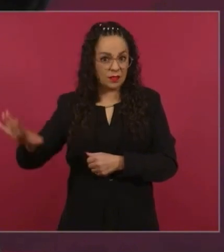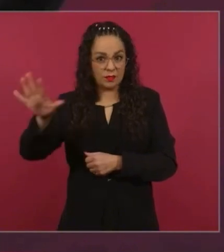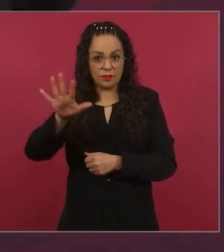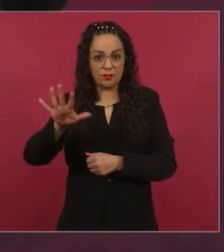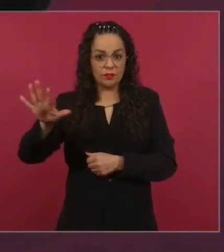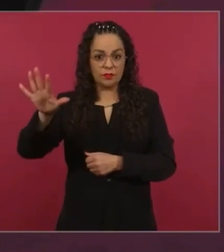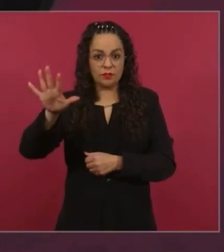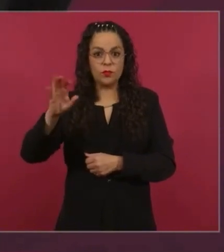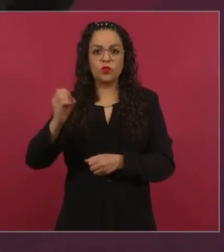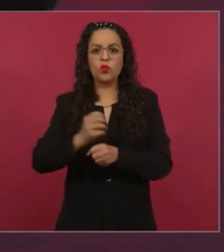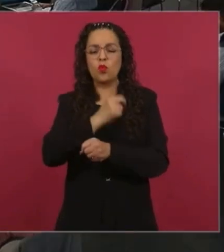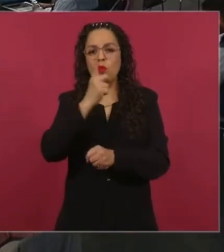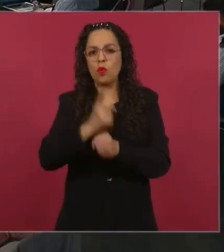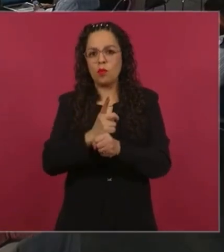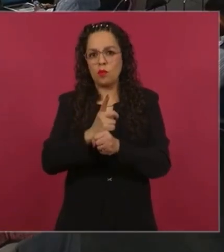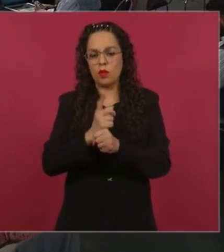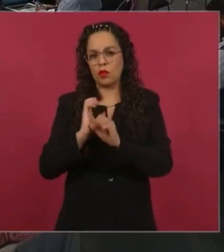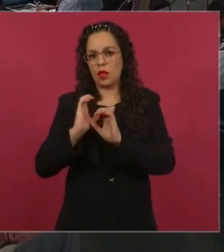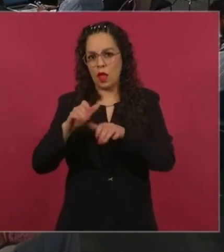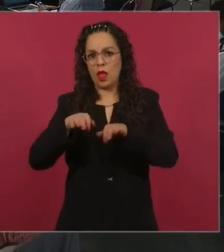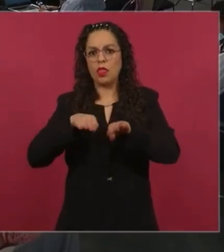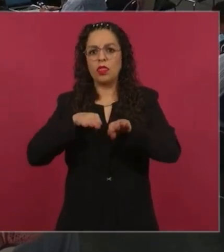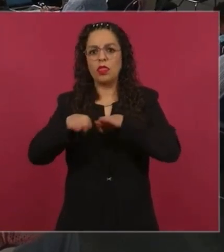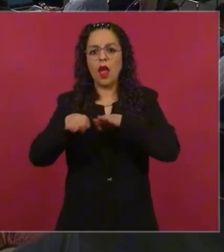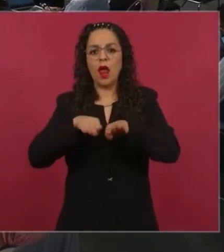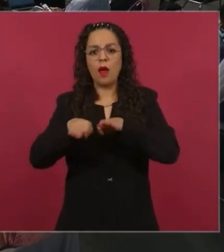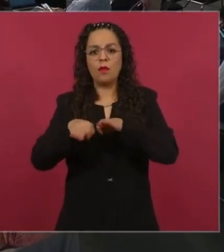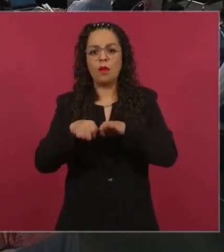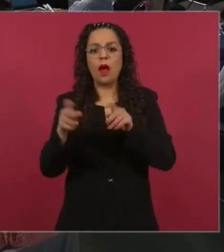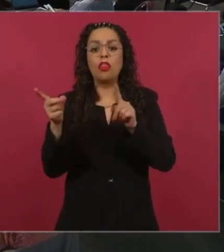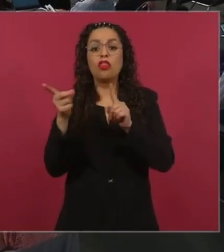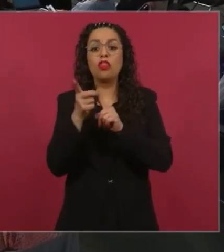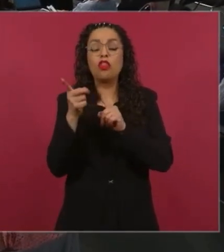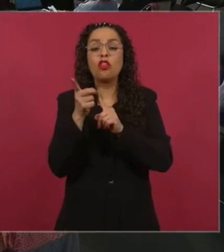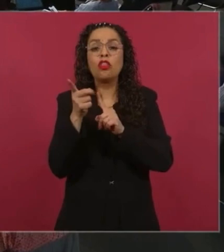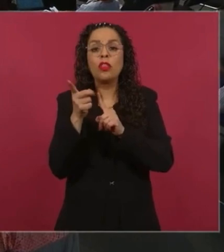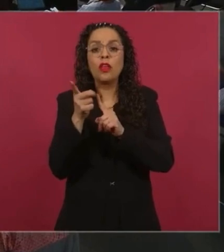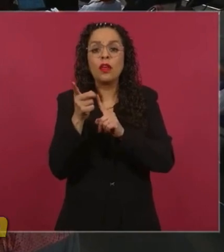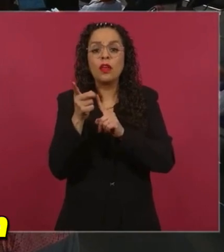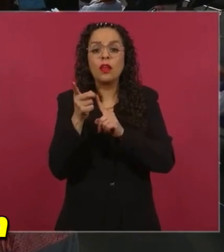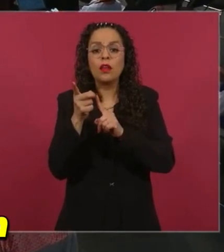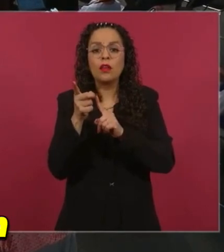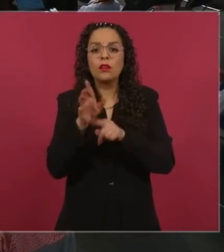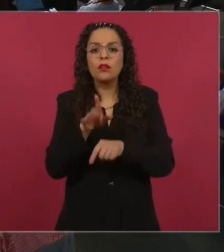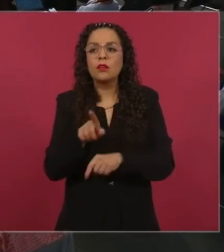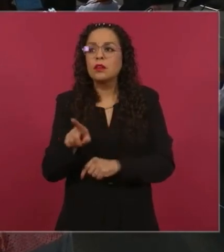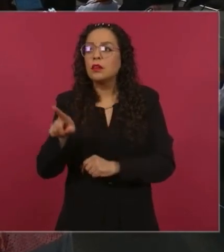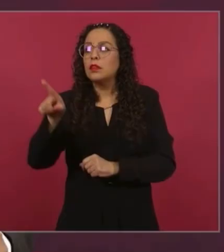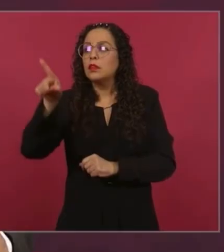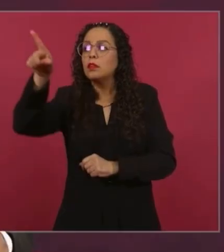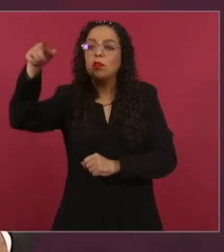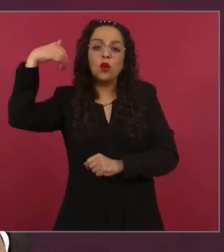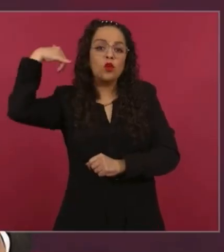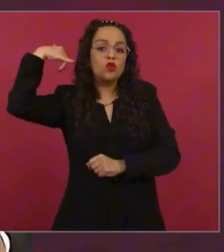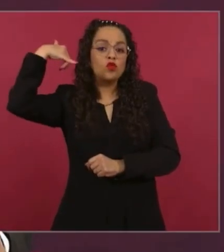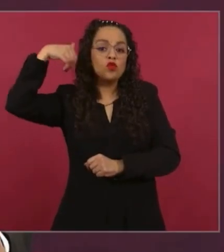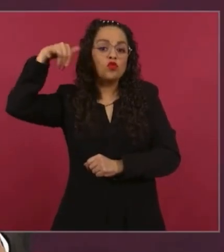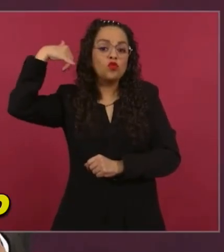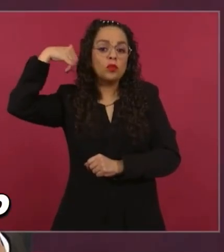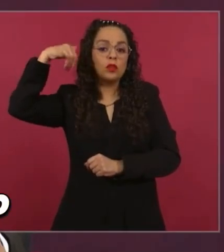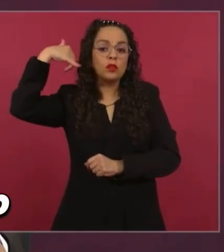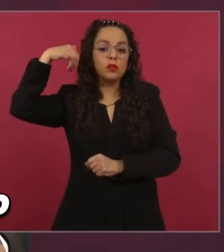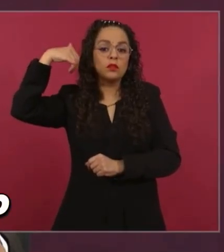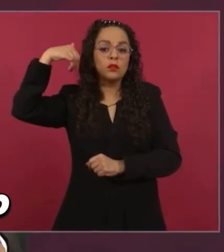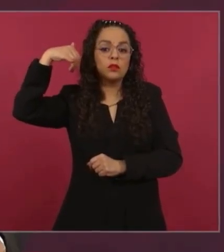trabajo en el periodo neoliberal, allá en la punta de la península de Yucatán, en el norte de